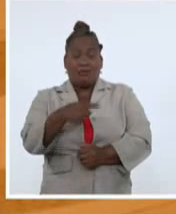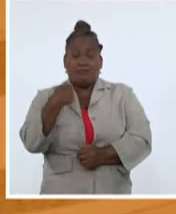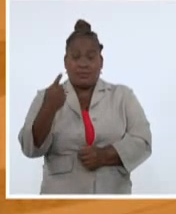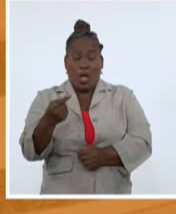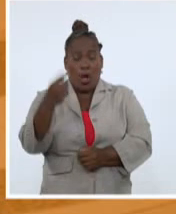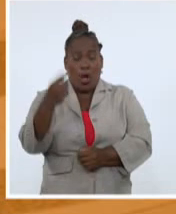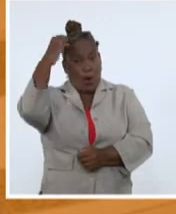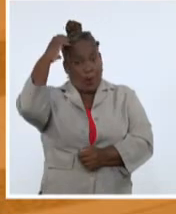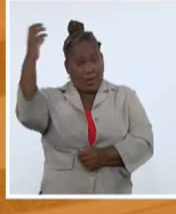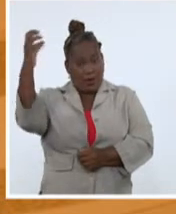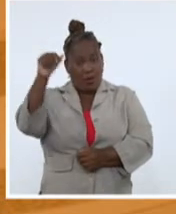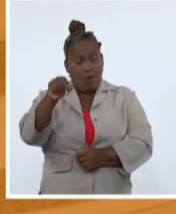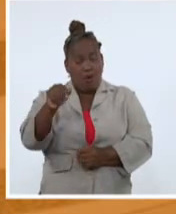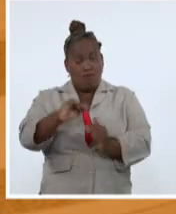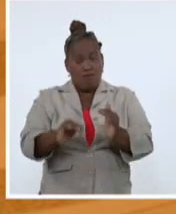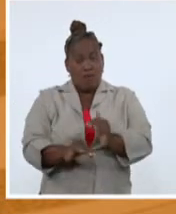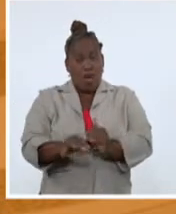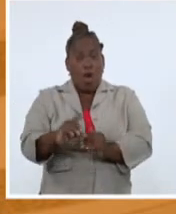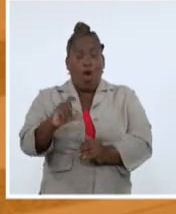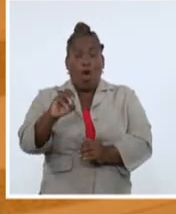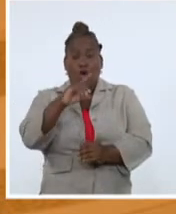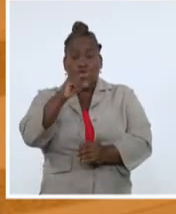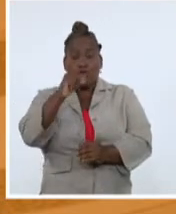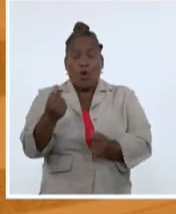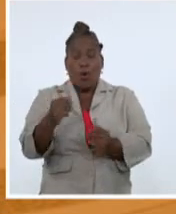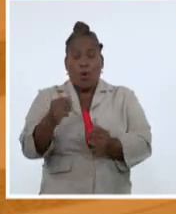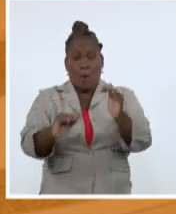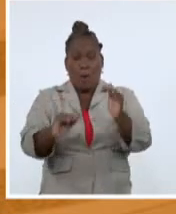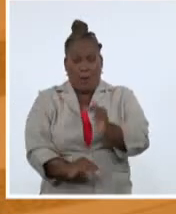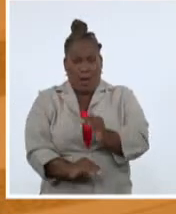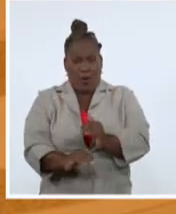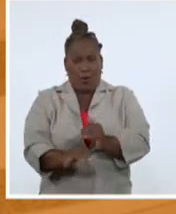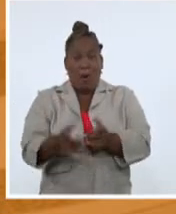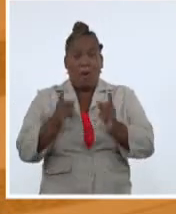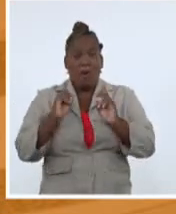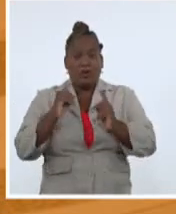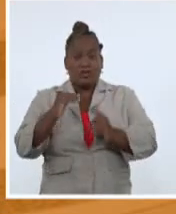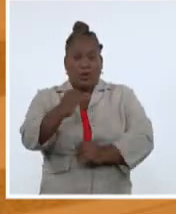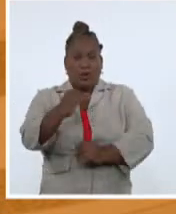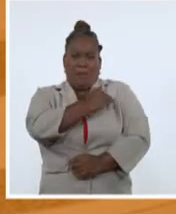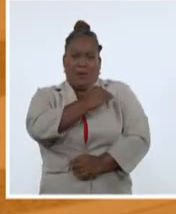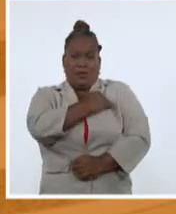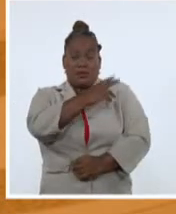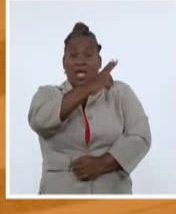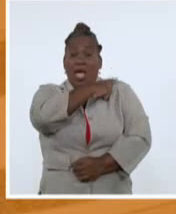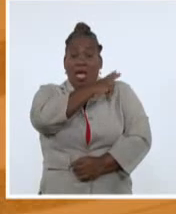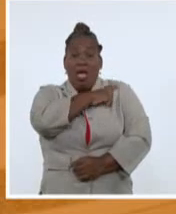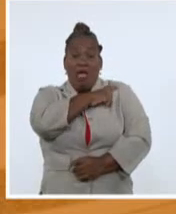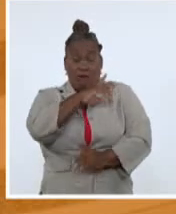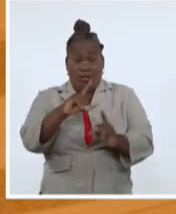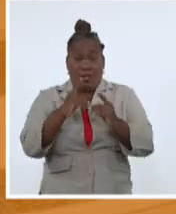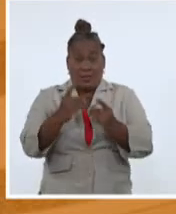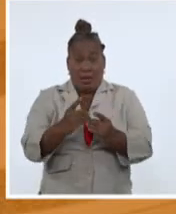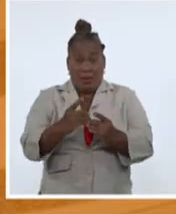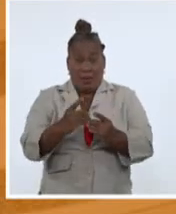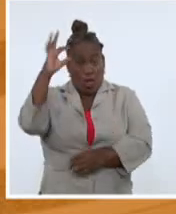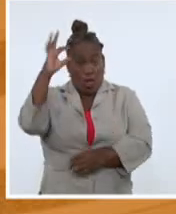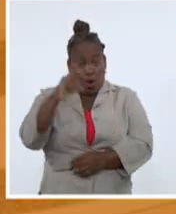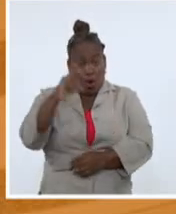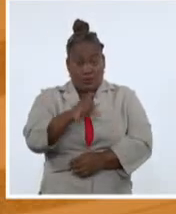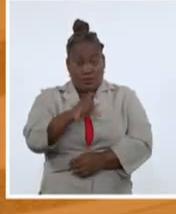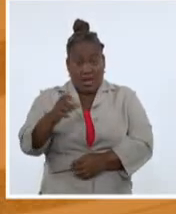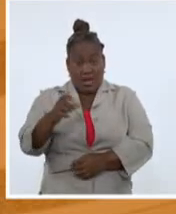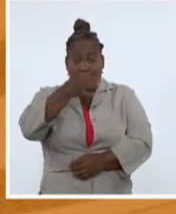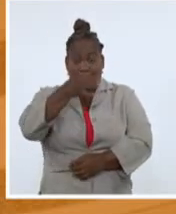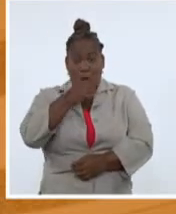esos gobiernos con un menor costo económico, político y militar. El jefe del departamento ideológico, del comité central, se